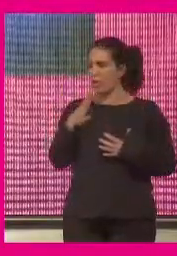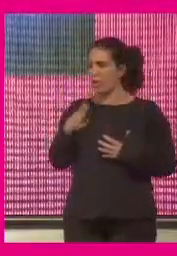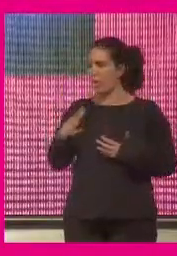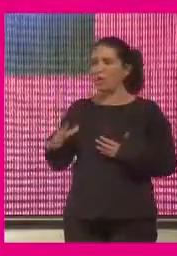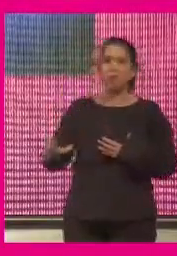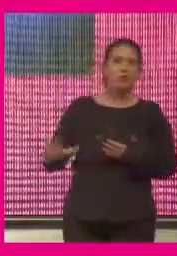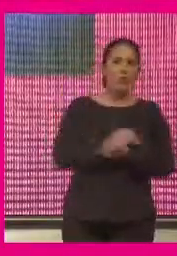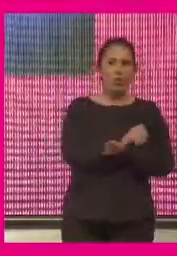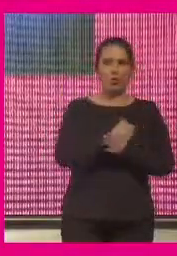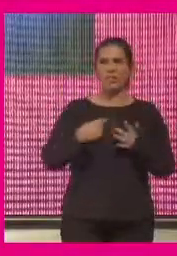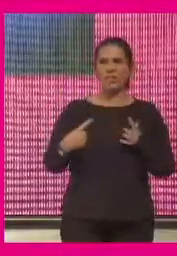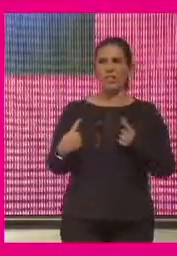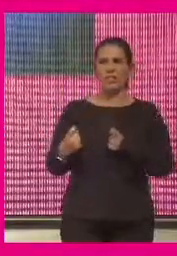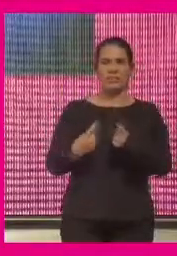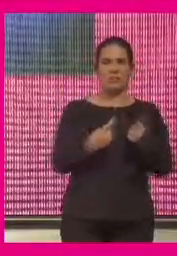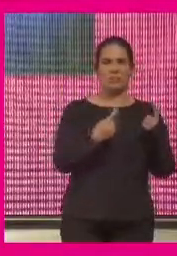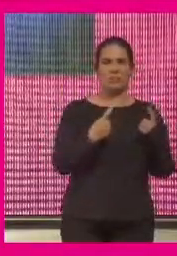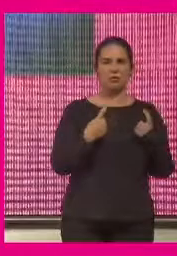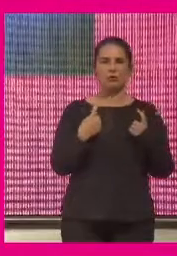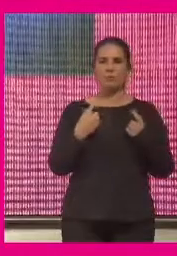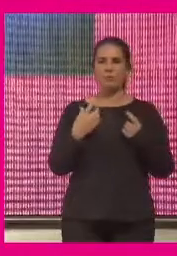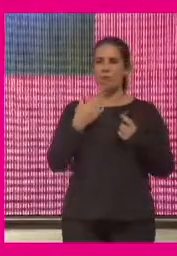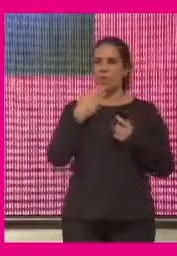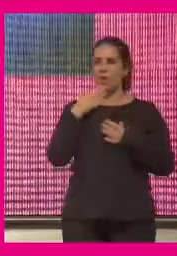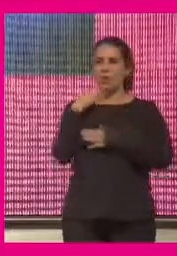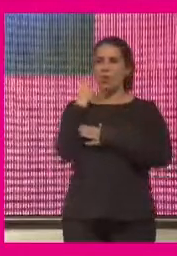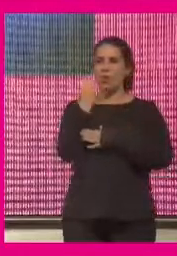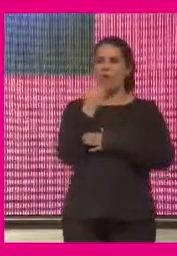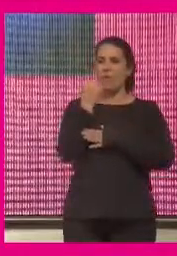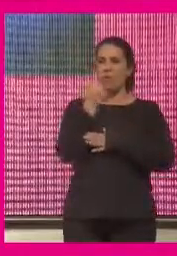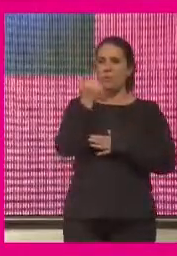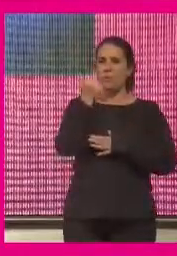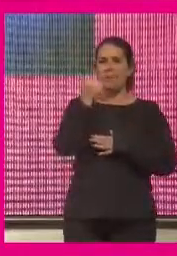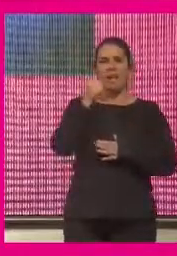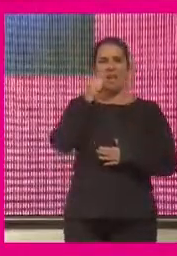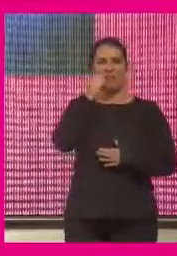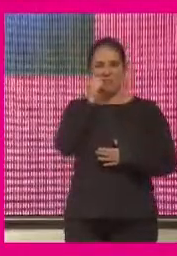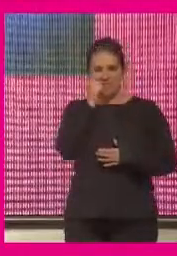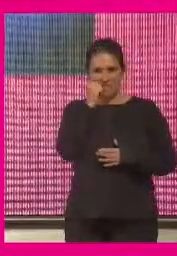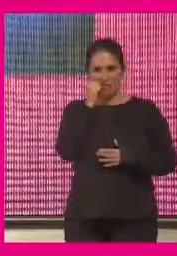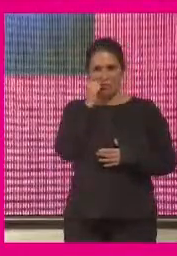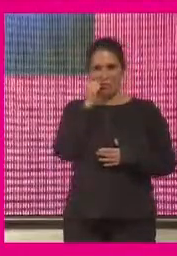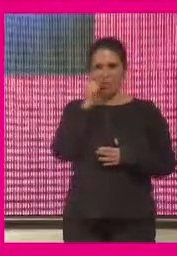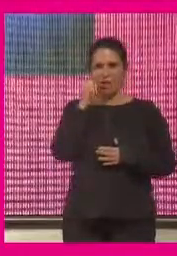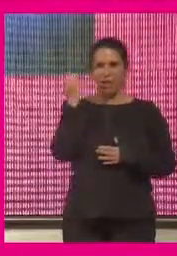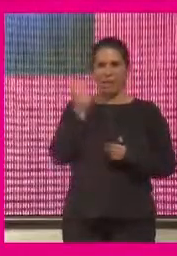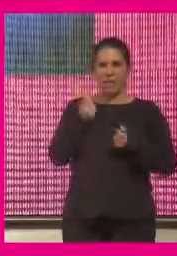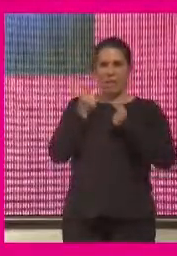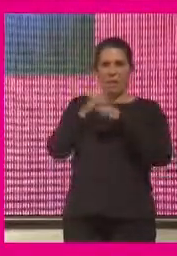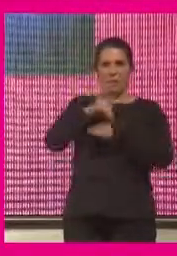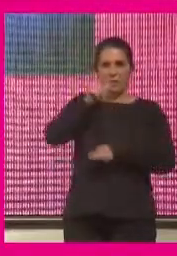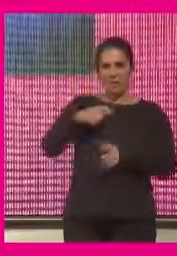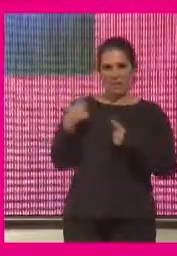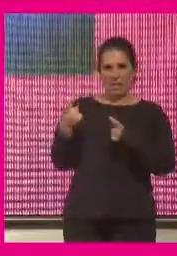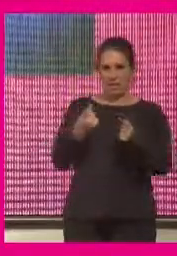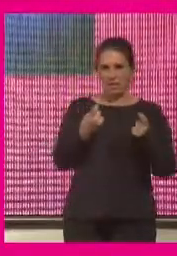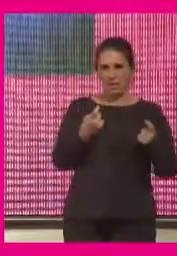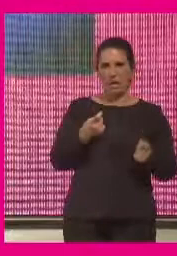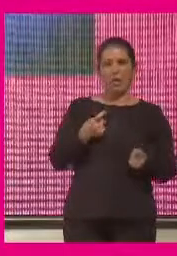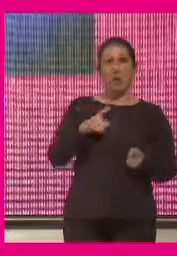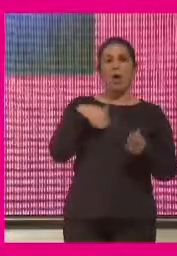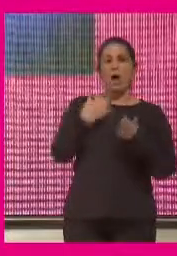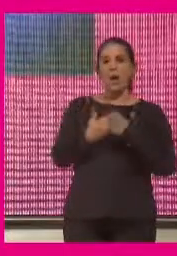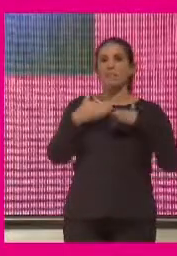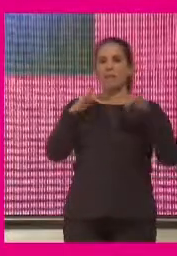necesitamos no solamente los cuidados más directamente físicos que debemos dar a aquellos que los necesitan sino que la